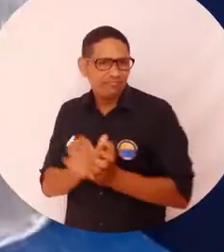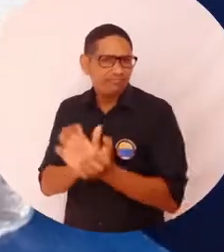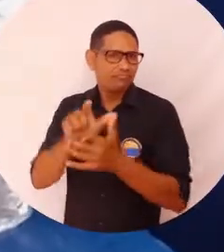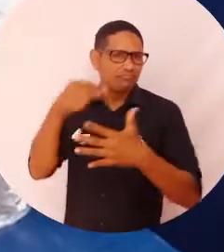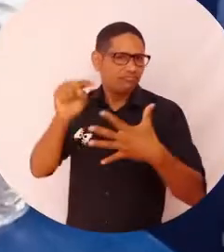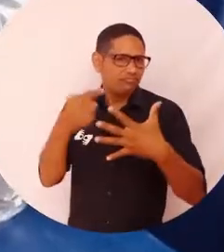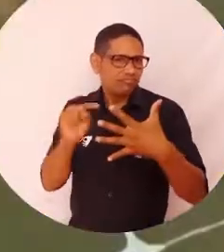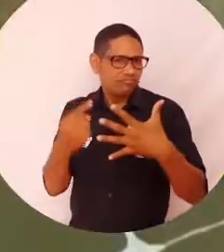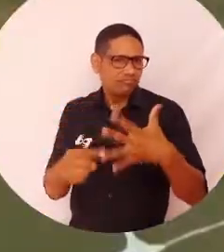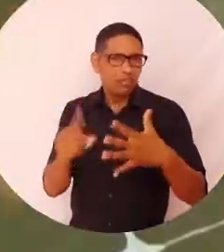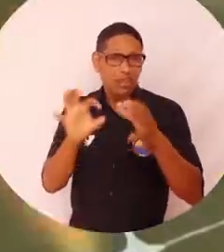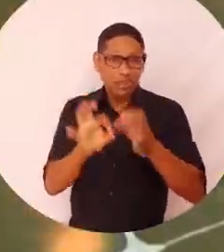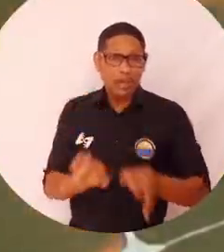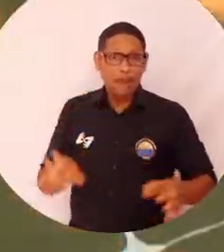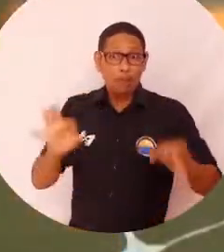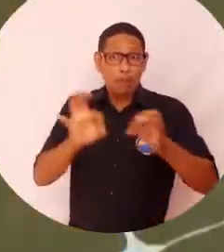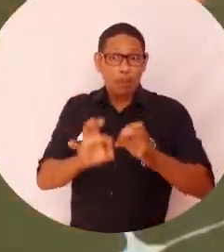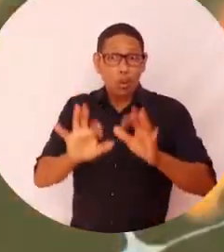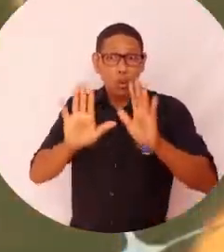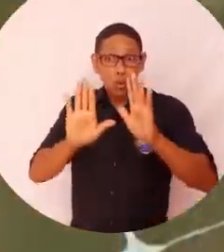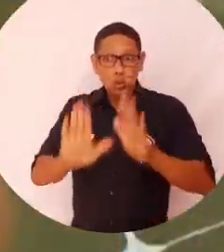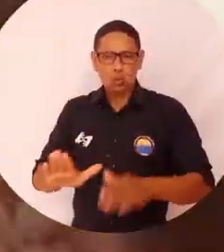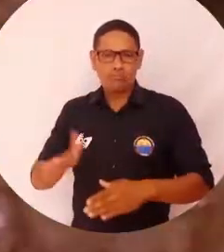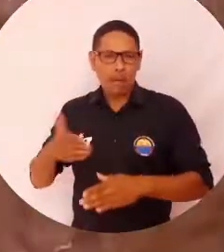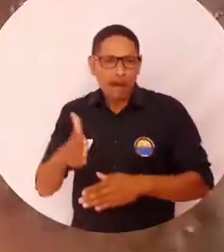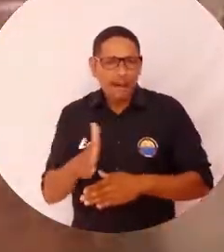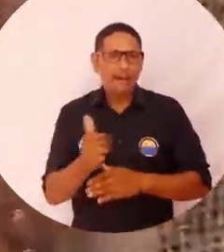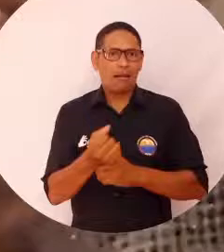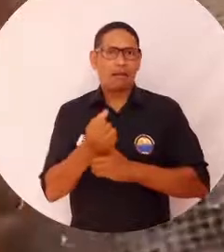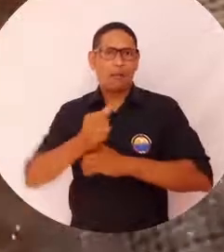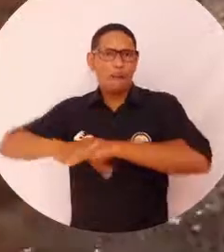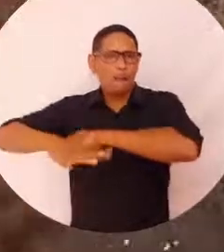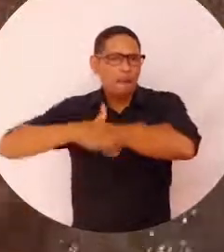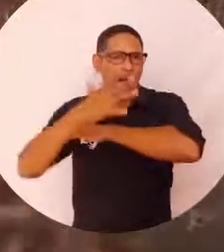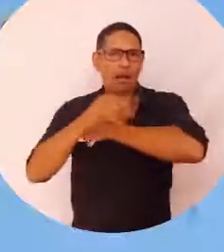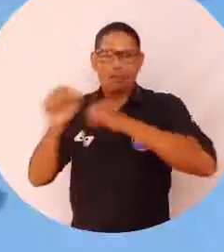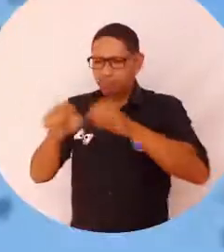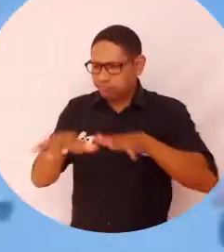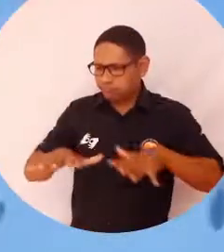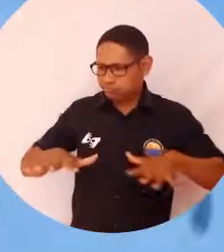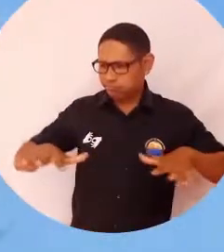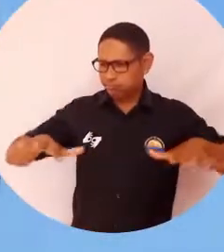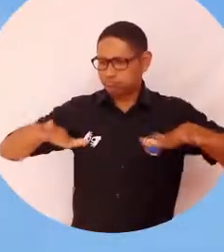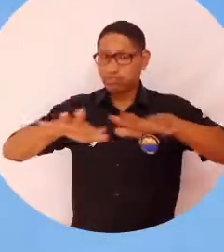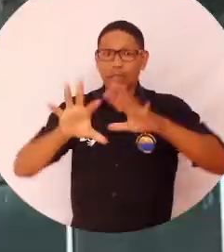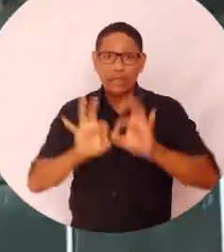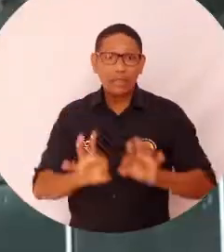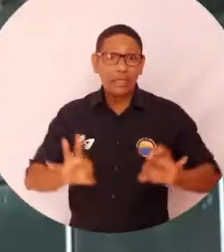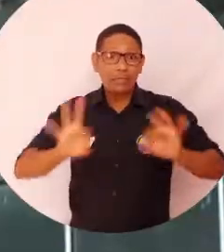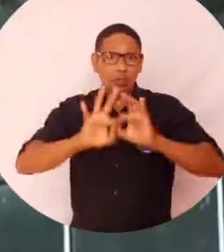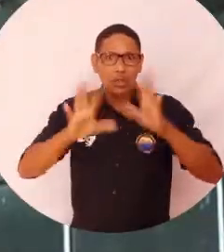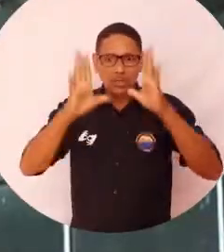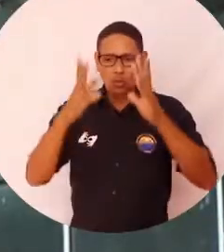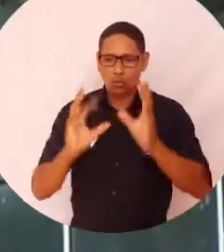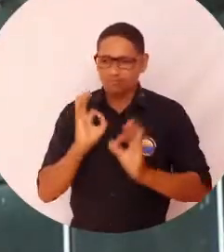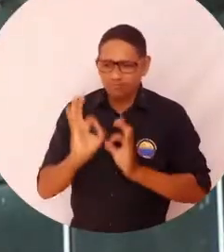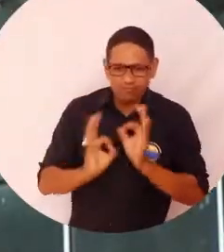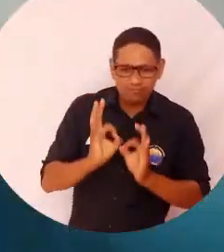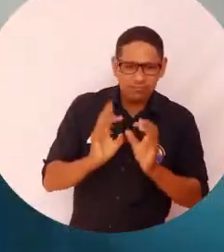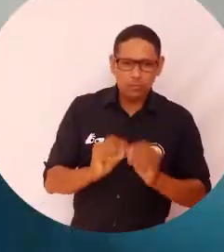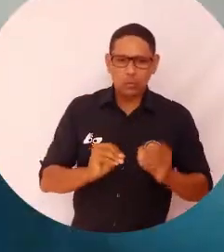como bien sabemos, desde el punto de vista de la agricultura, ya sea marina o continental, tenemos la producción y el